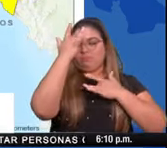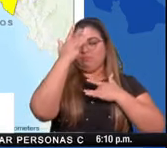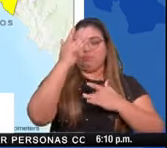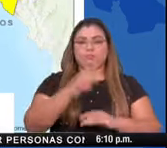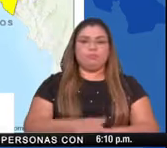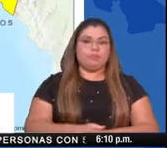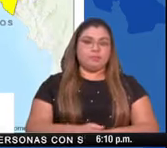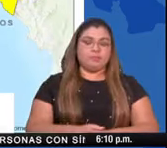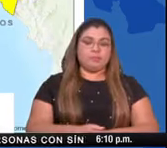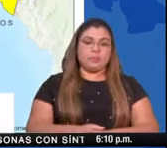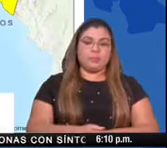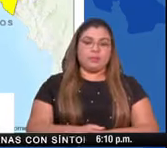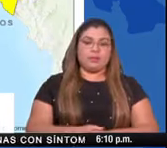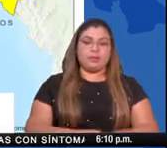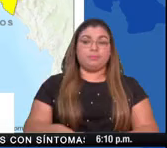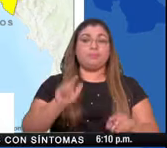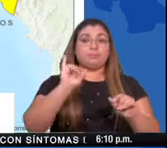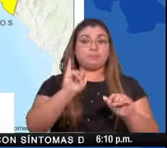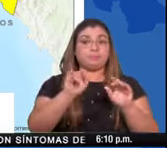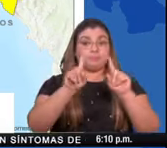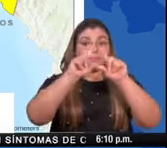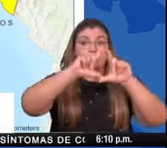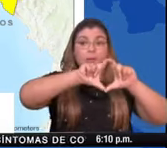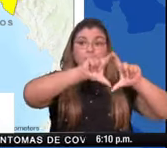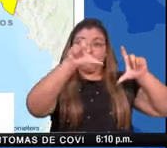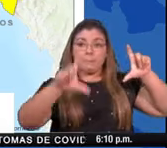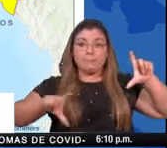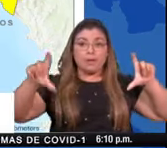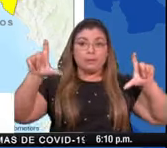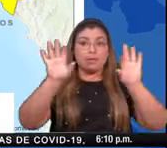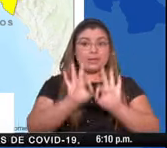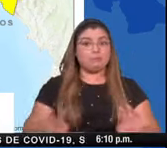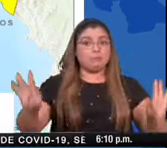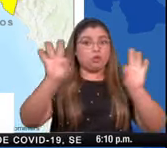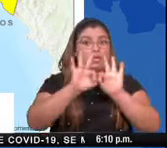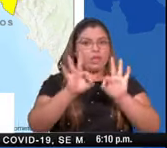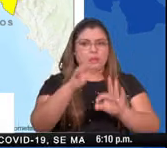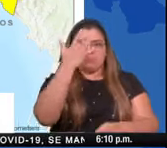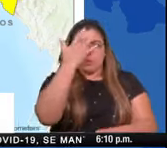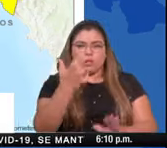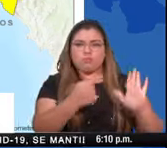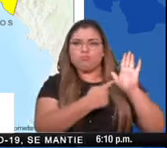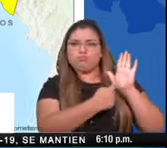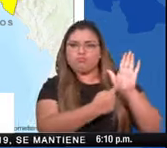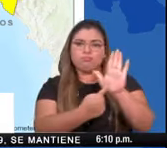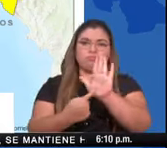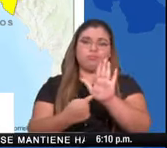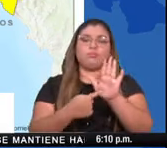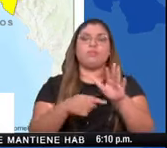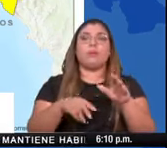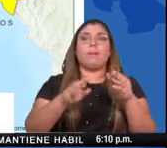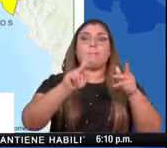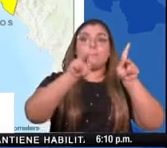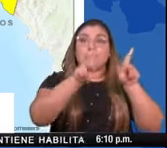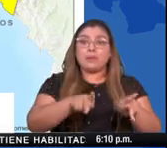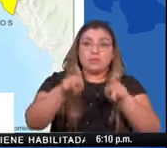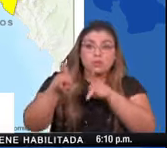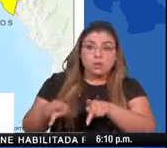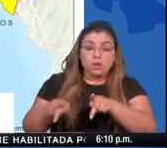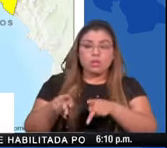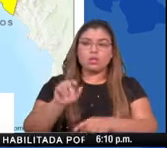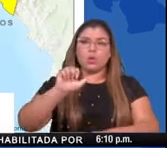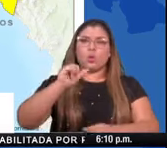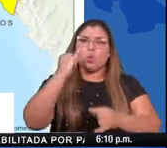Acá, este mapa es importante porque nos muestra los casos reportados en los 14